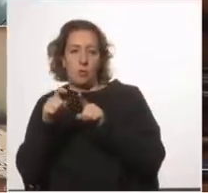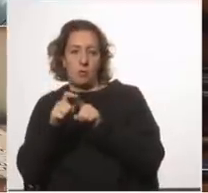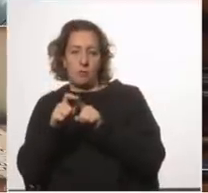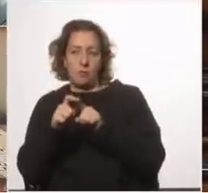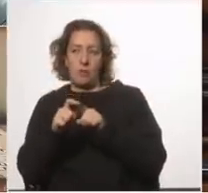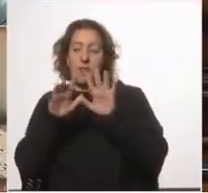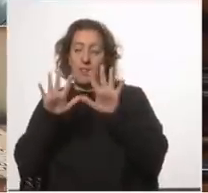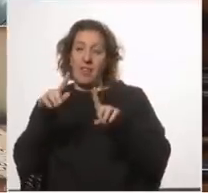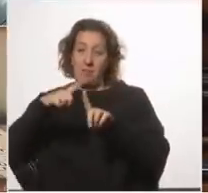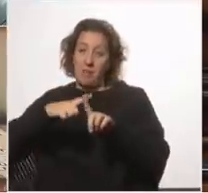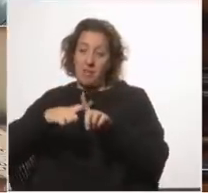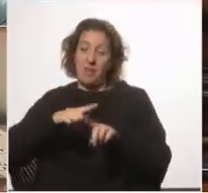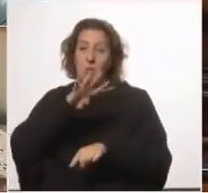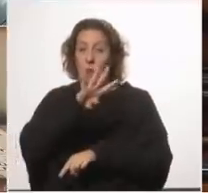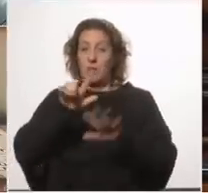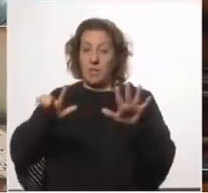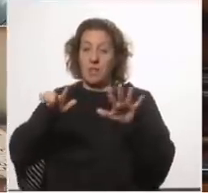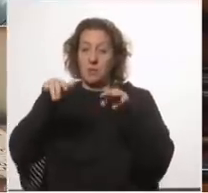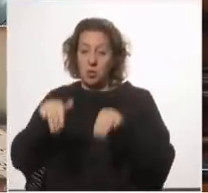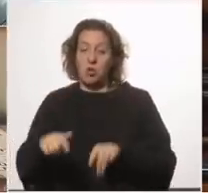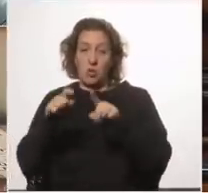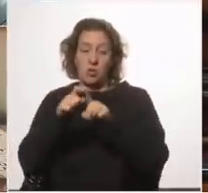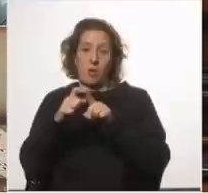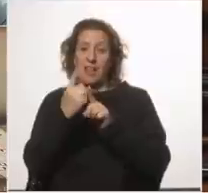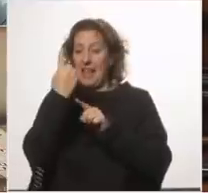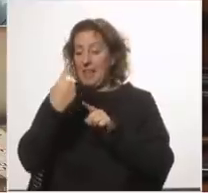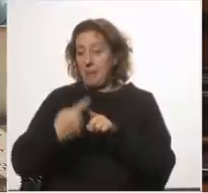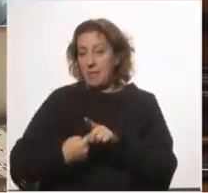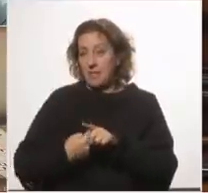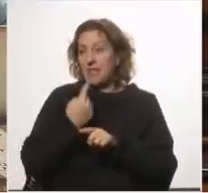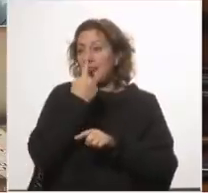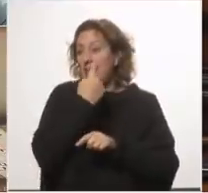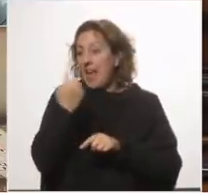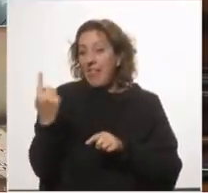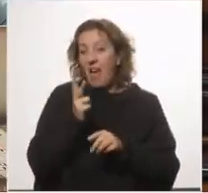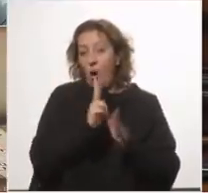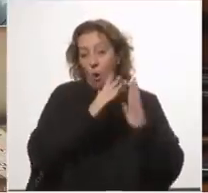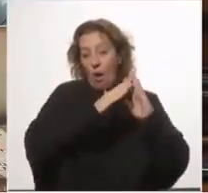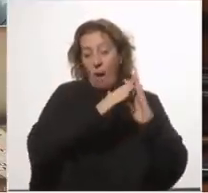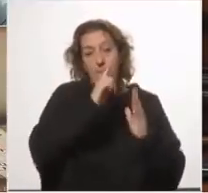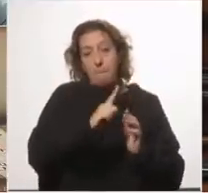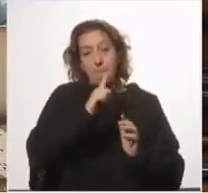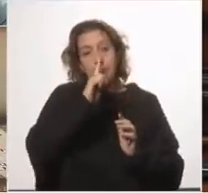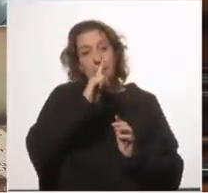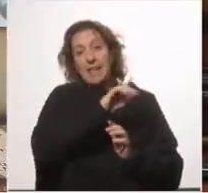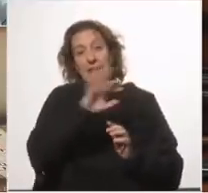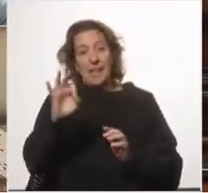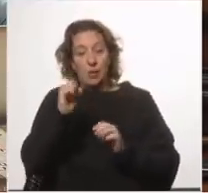En 10 meses 47 millones de dólares por mes, a cada hogar le llegaron 1.500 pesos. No hay duda que esto es así.